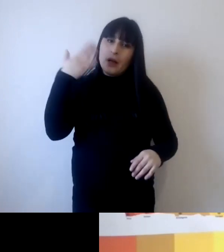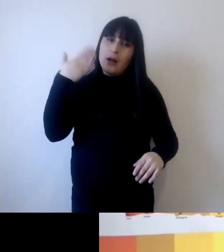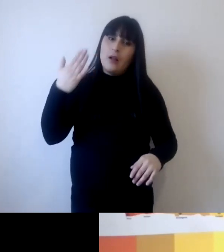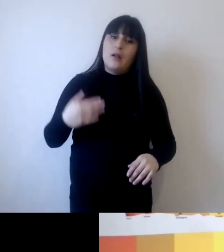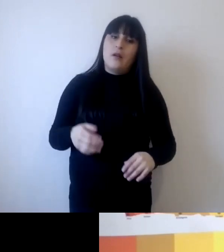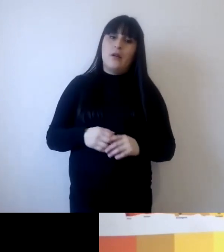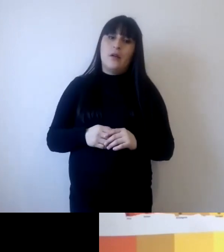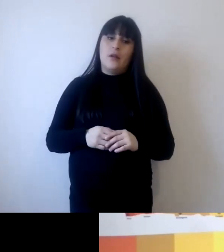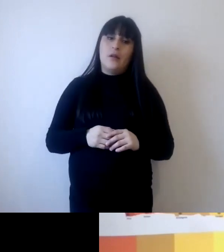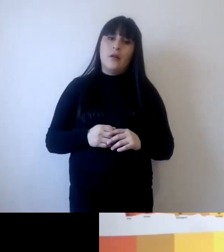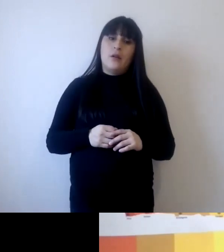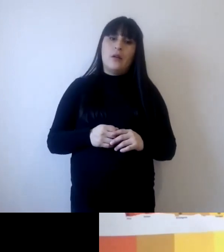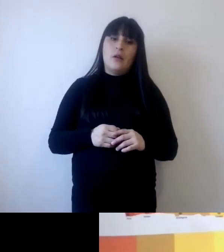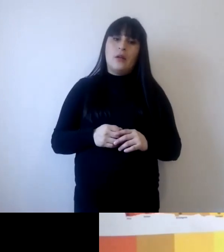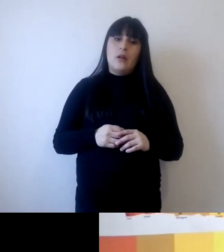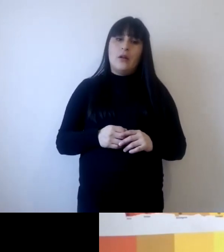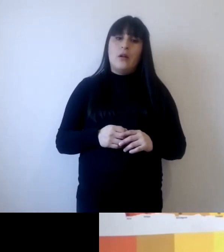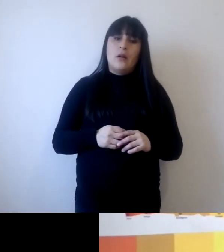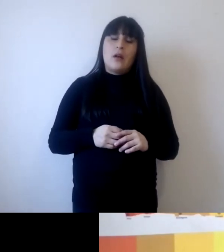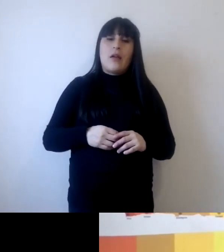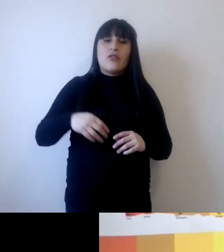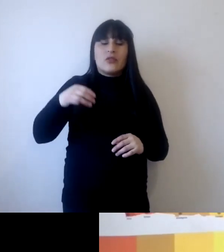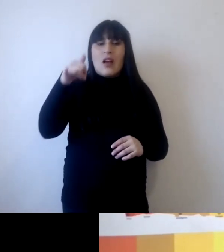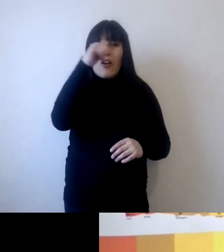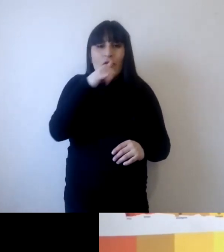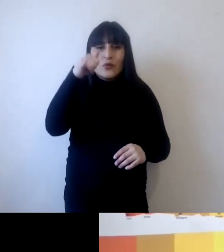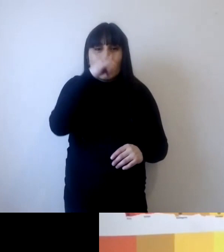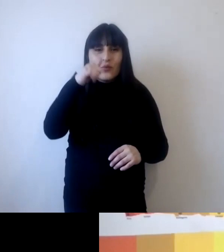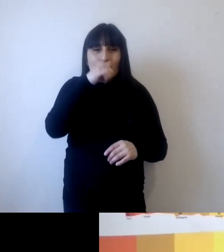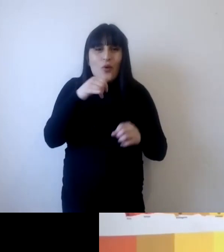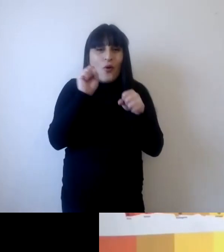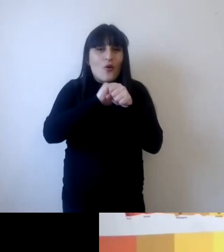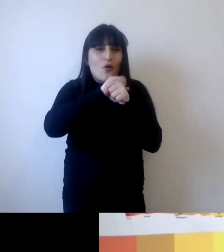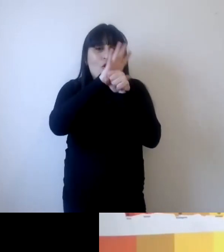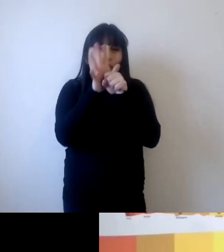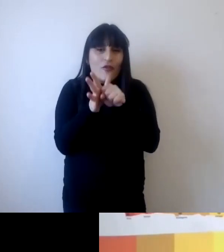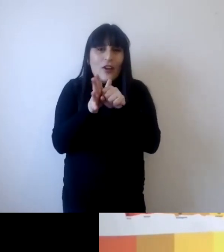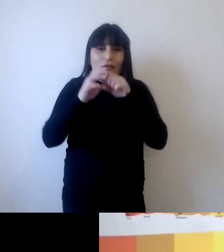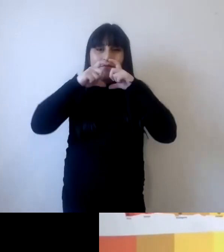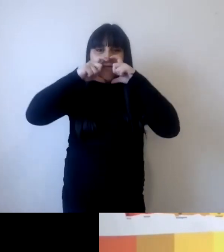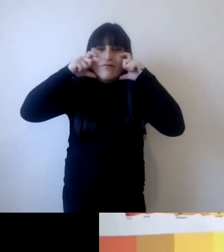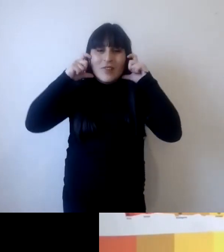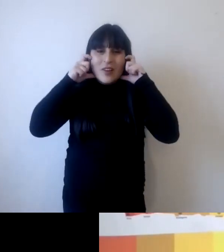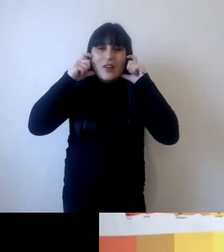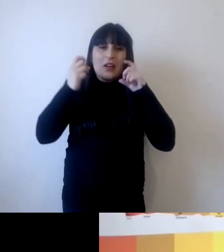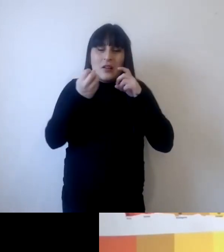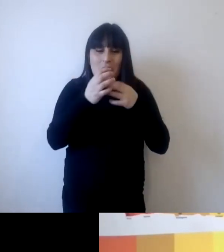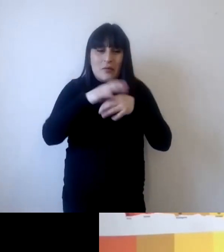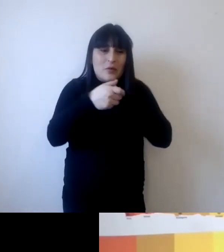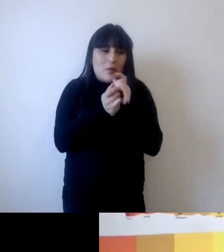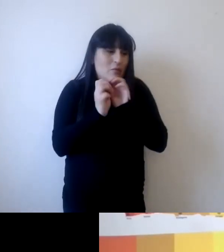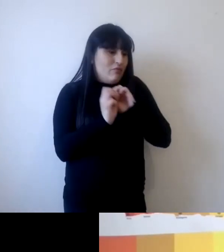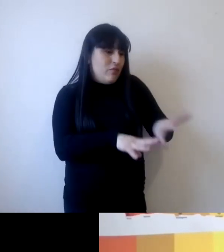UNISFUD en cuanto a la basura COVID no sé qué contestar efectivamente es un problema específico porque es